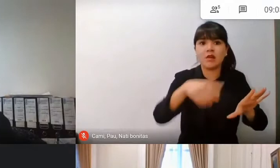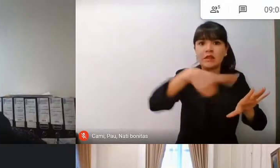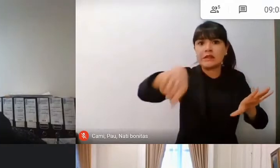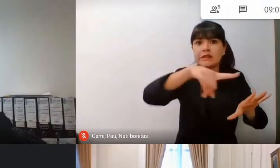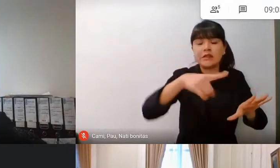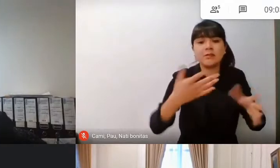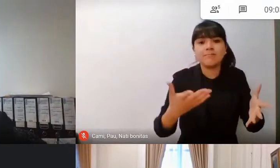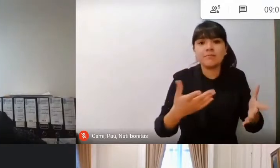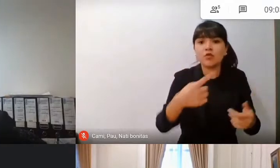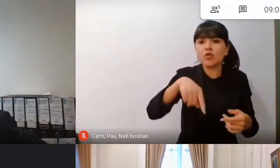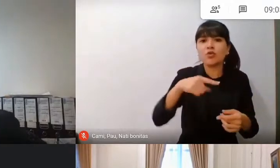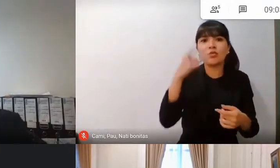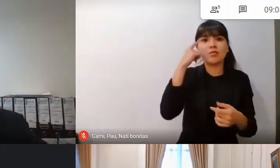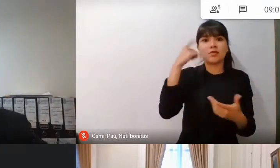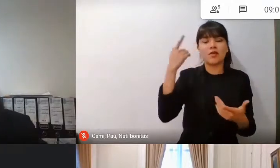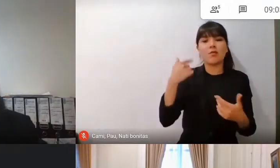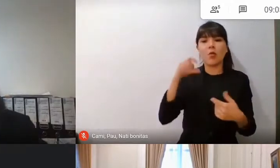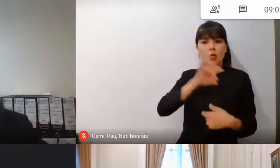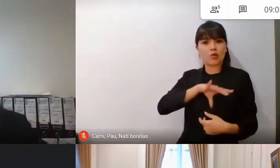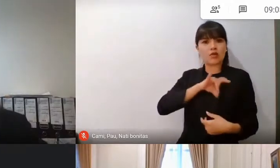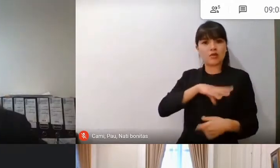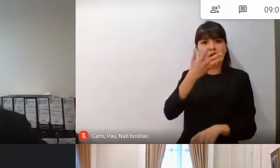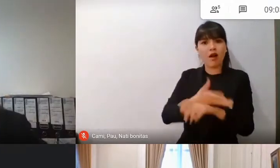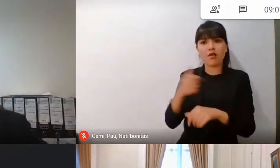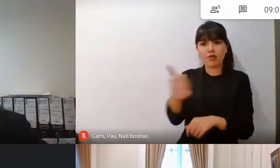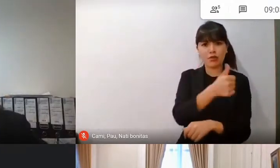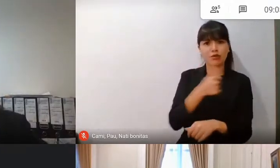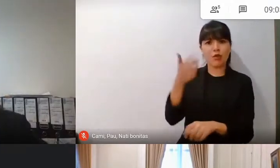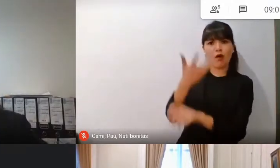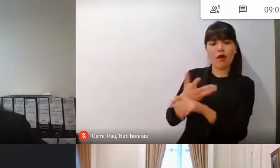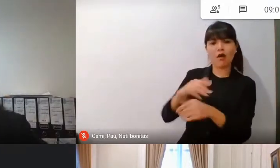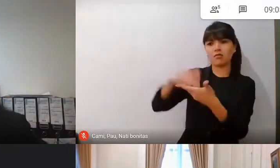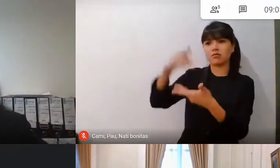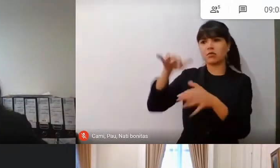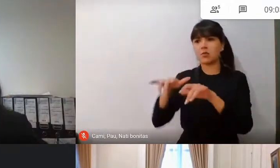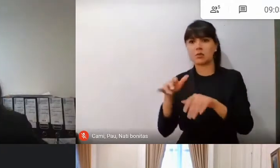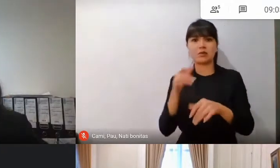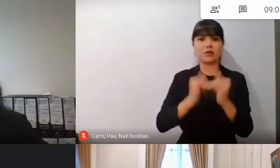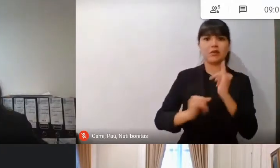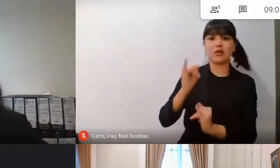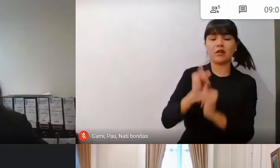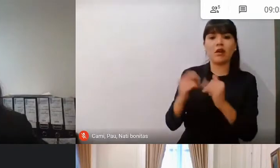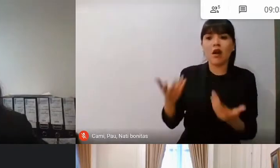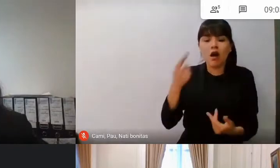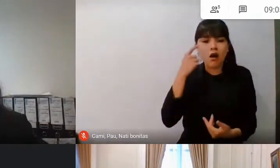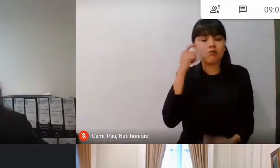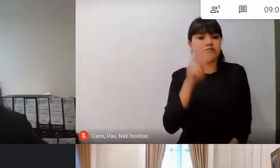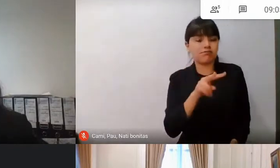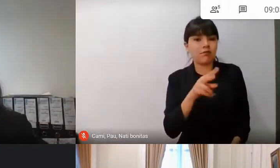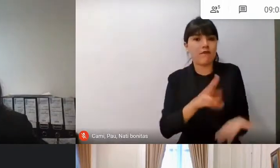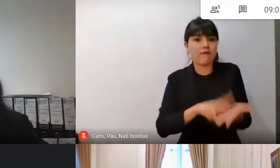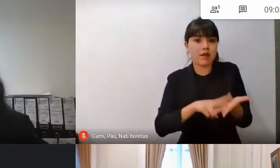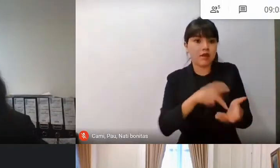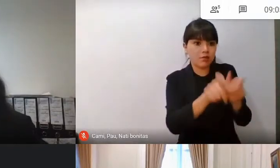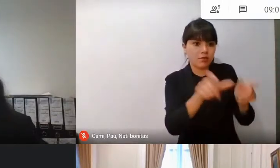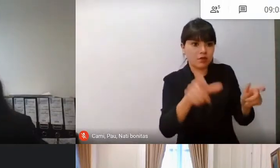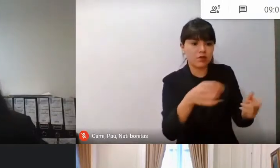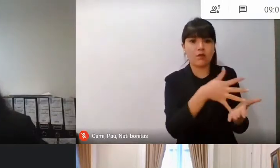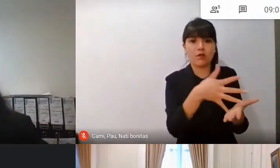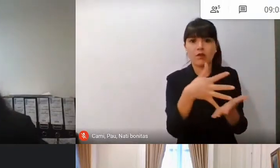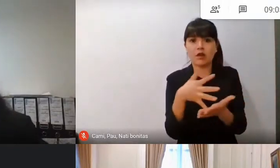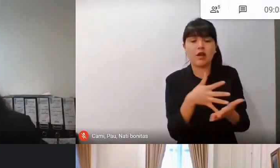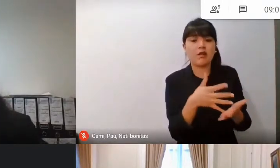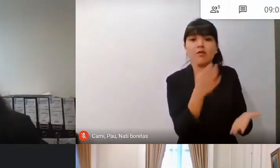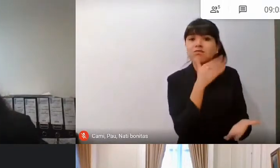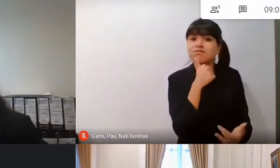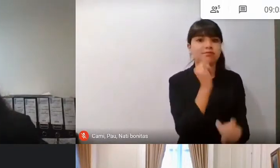con conexión absoluta, vimos que gran parte de los alumnos más vulnerables no tienen conexión a Internet, y ahí hemos hecho grandes esfuerzos